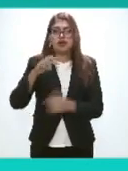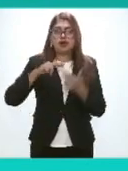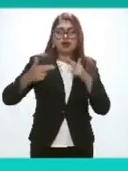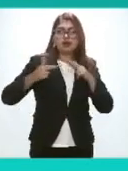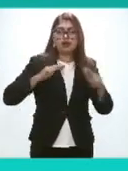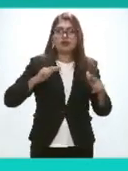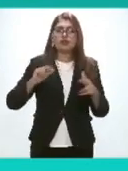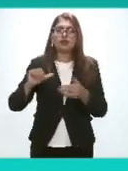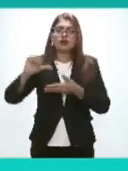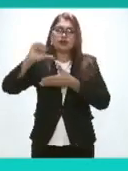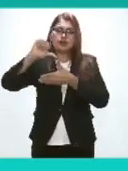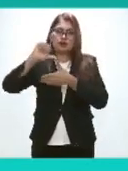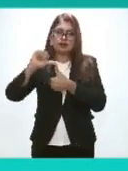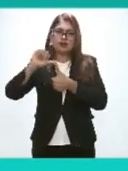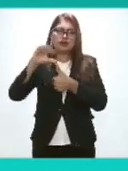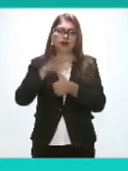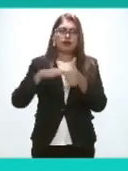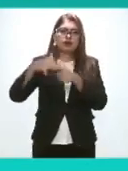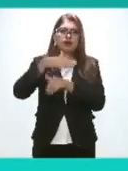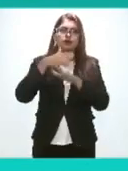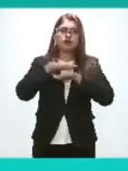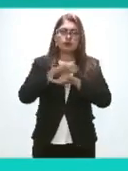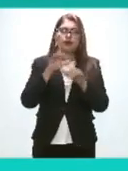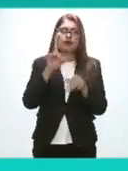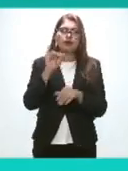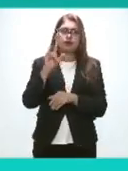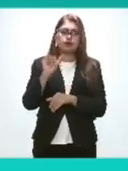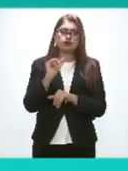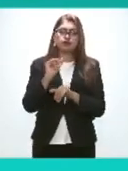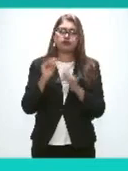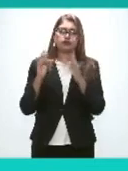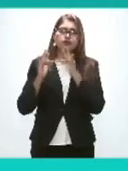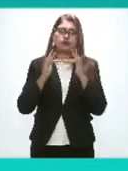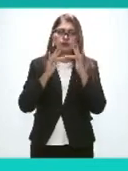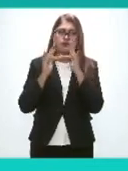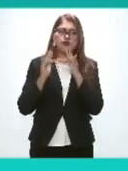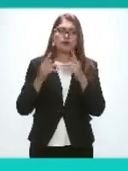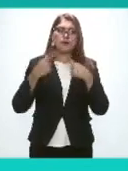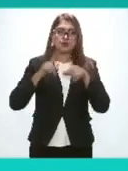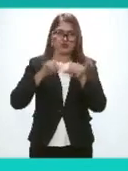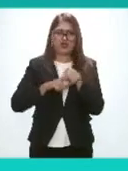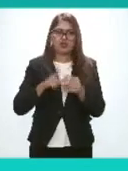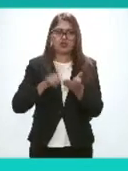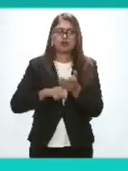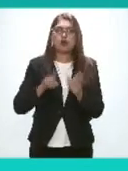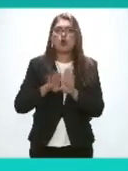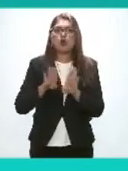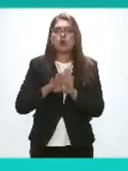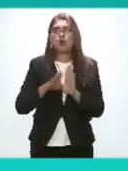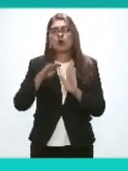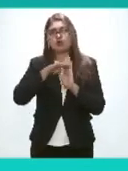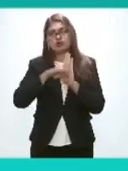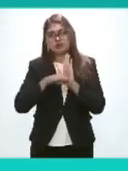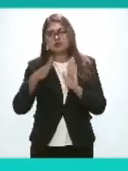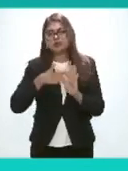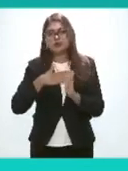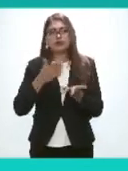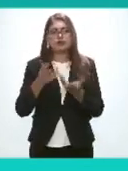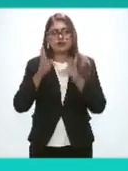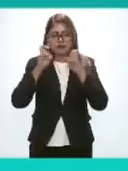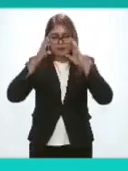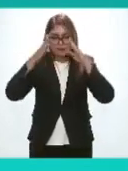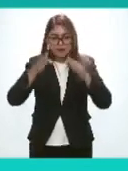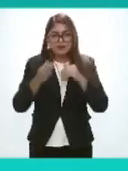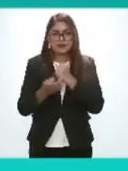iberoamericana de protección de datos personales se hablaba justamente de cuáles son los retos que tenemos en materia de protección de datos personales como se